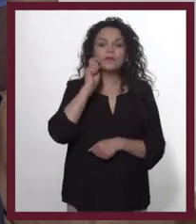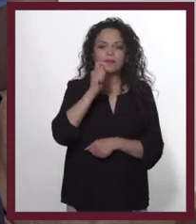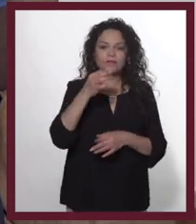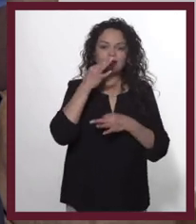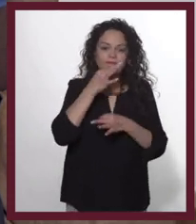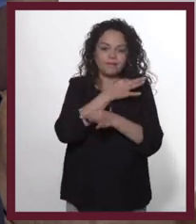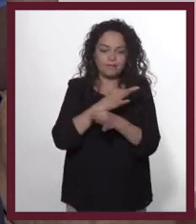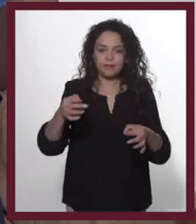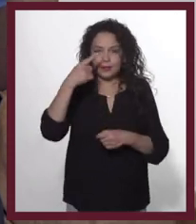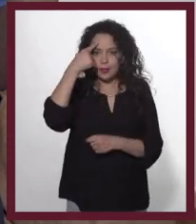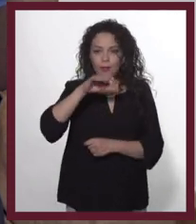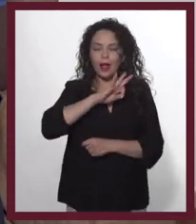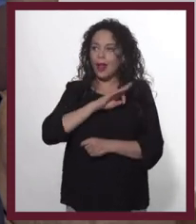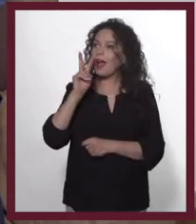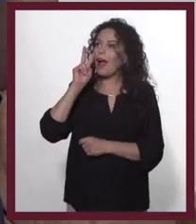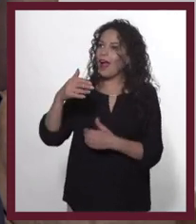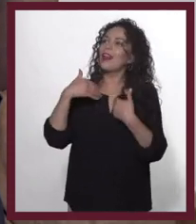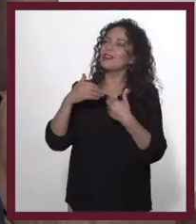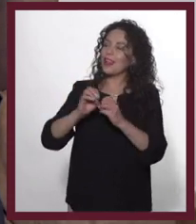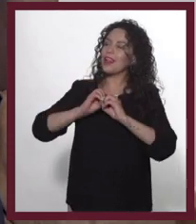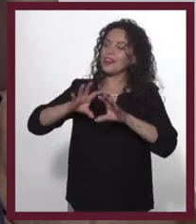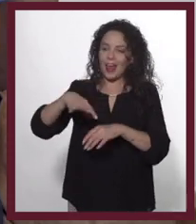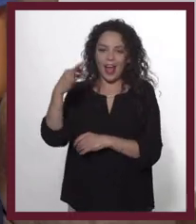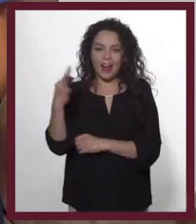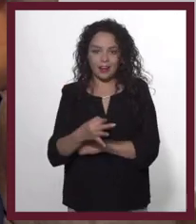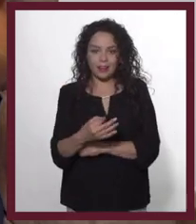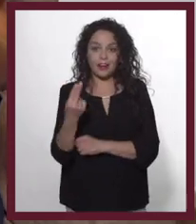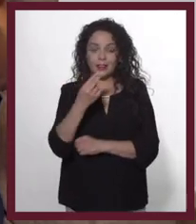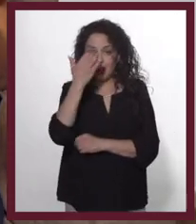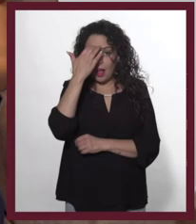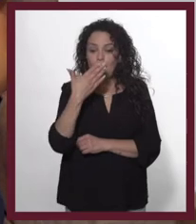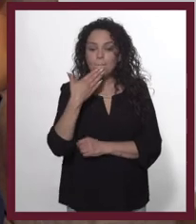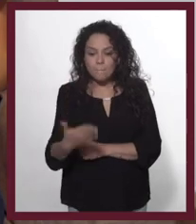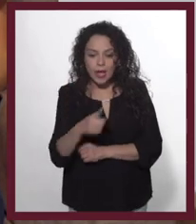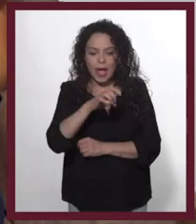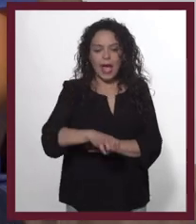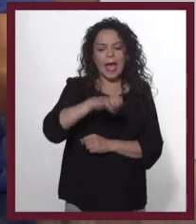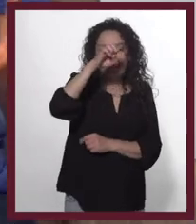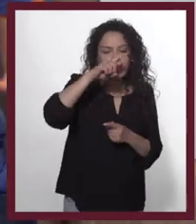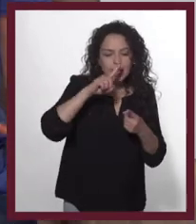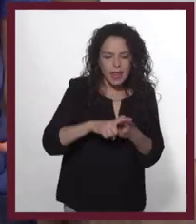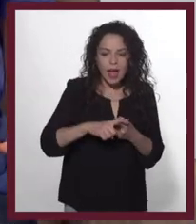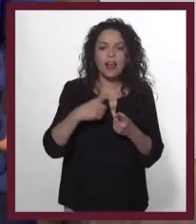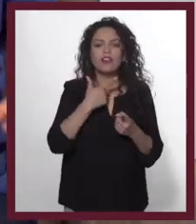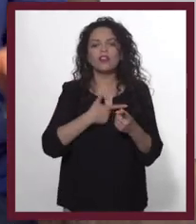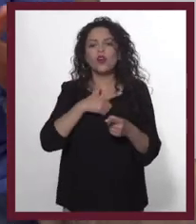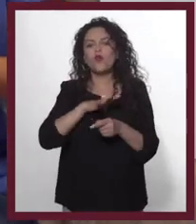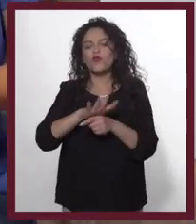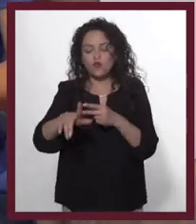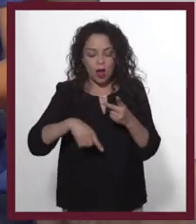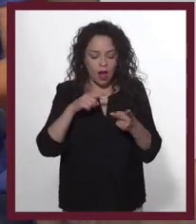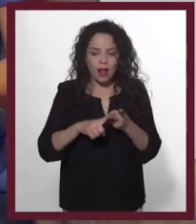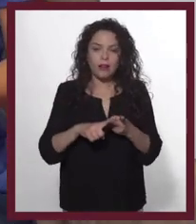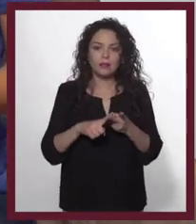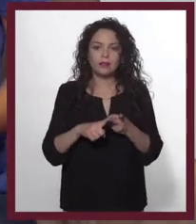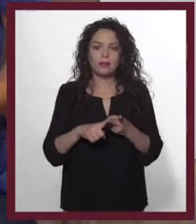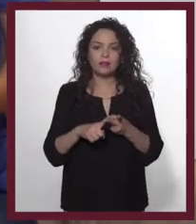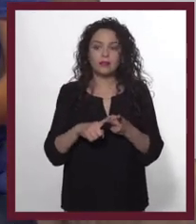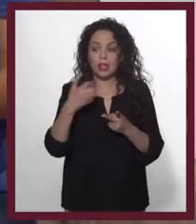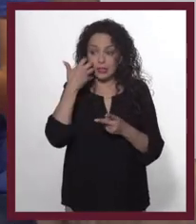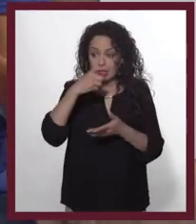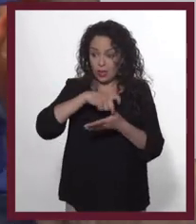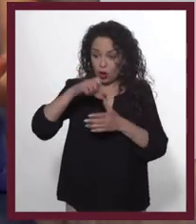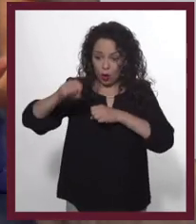enviar un mensaje que pueda llegarles de manera efectiva. Así que hay que conocerlo bien. ¿Cuál es su edad? ¿Qué les gusta? ¿Qué